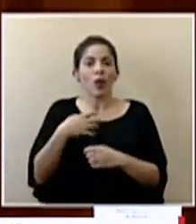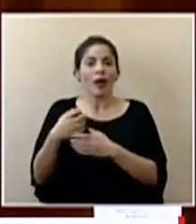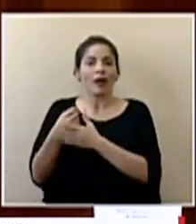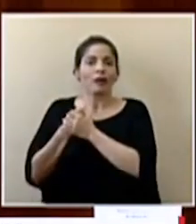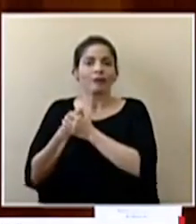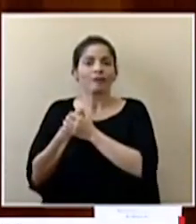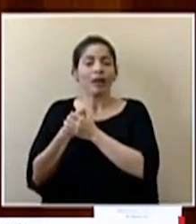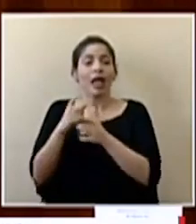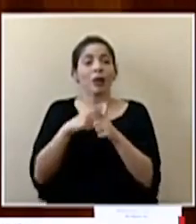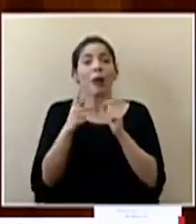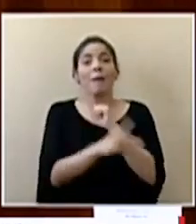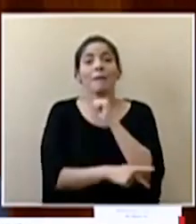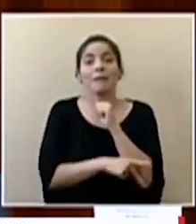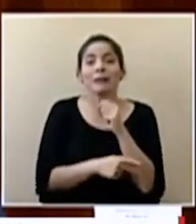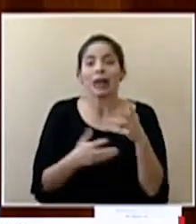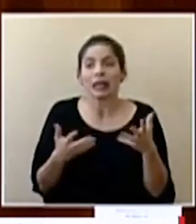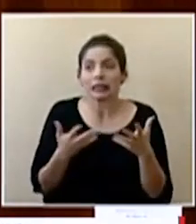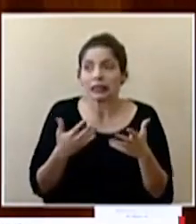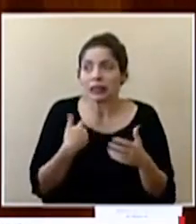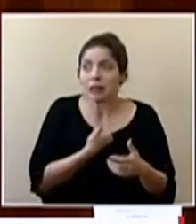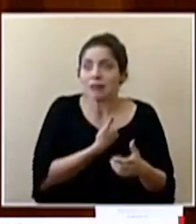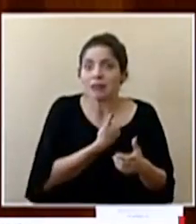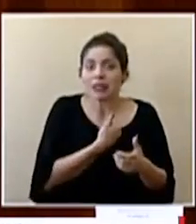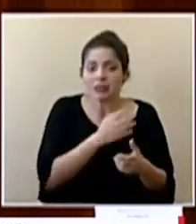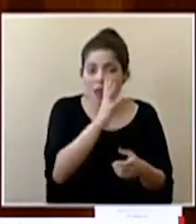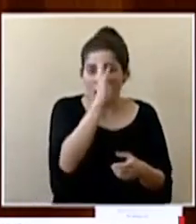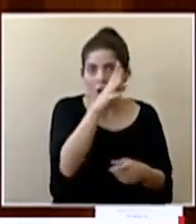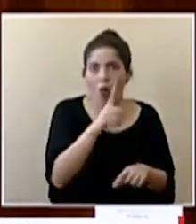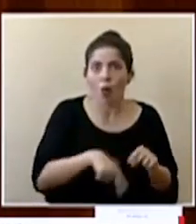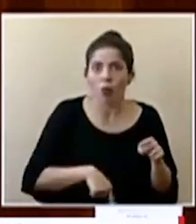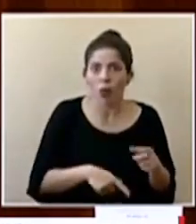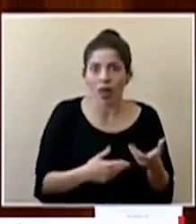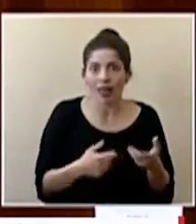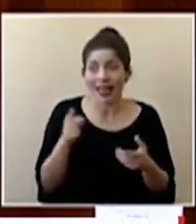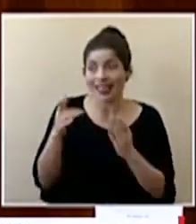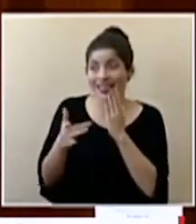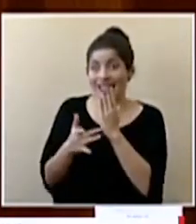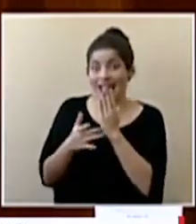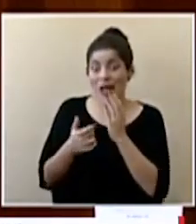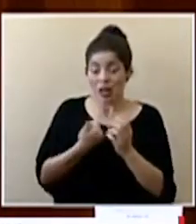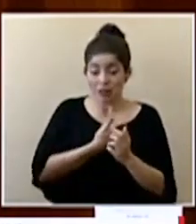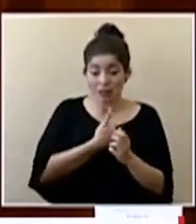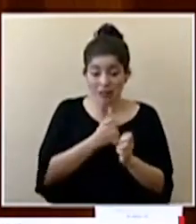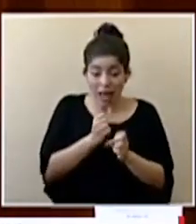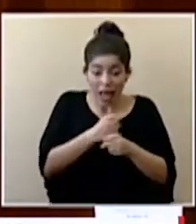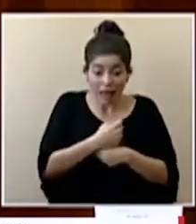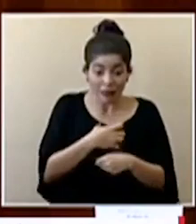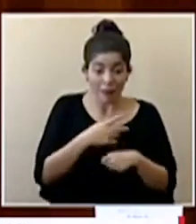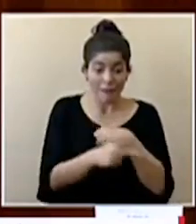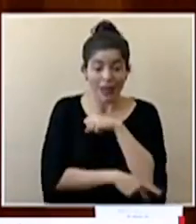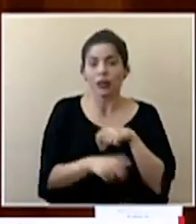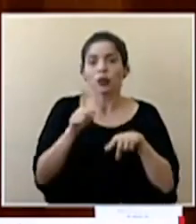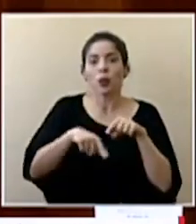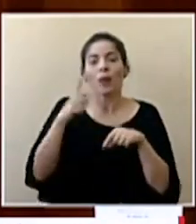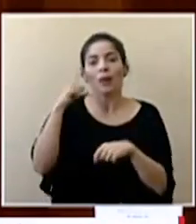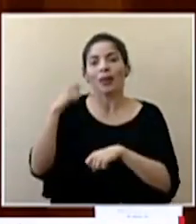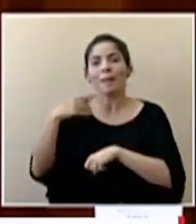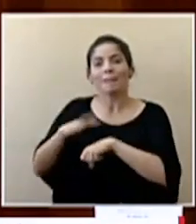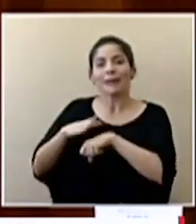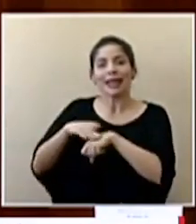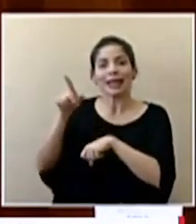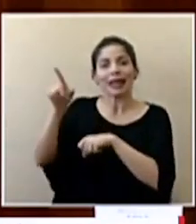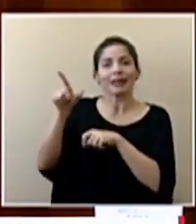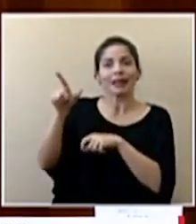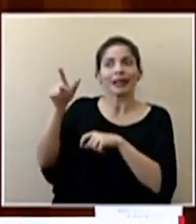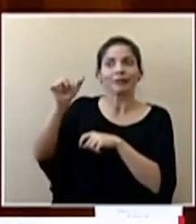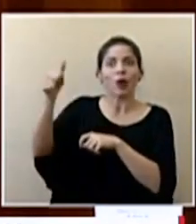países poder desarrollar sus propias o más bien esas tecnologías desarrollarlas dentro de cada país y al hacer ese